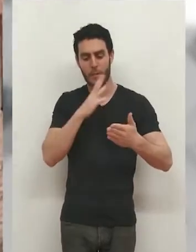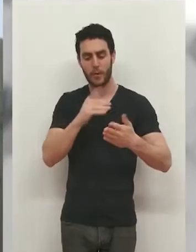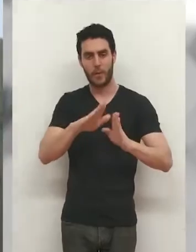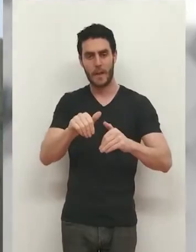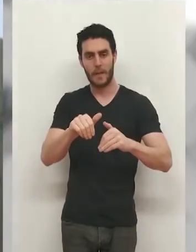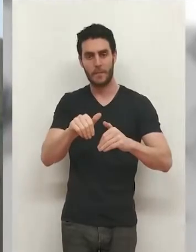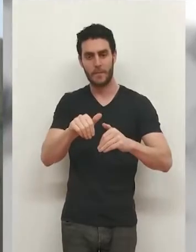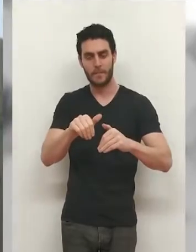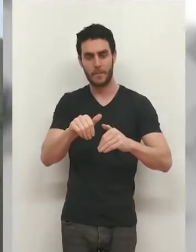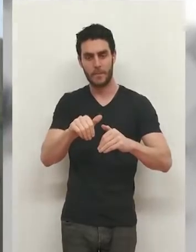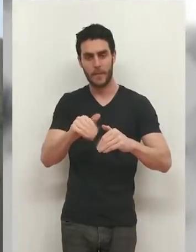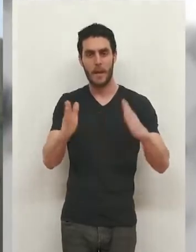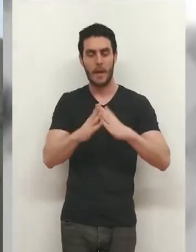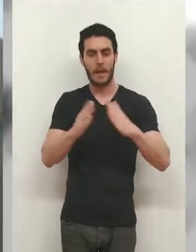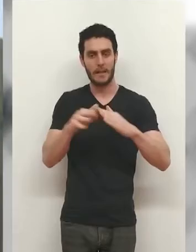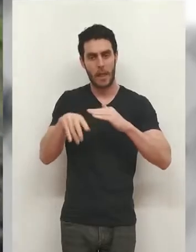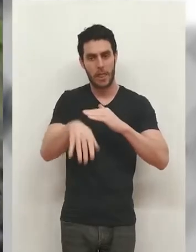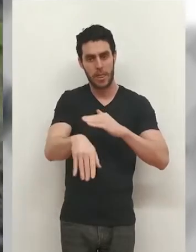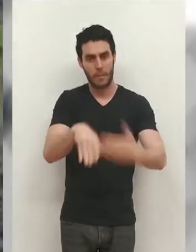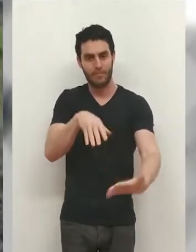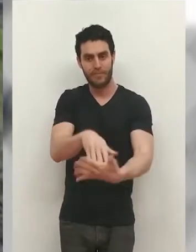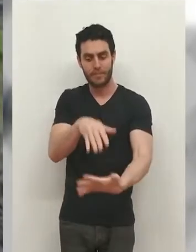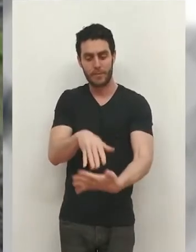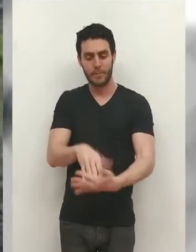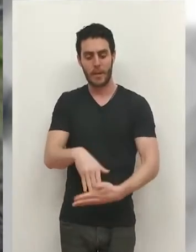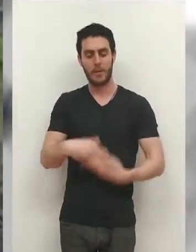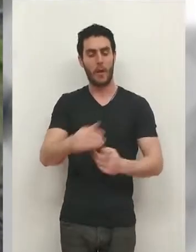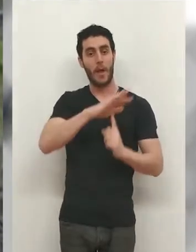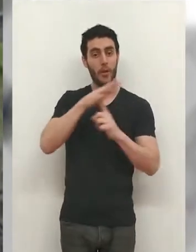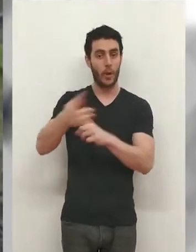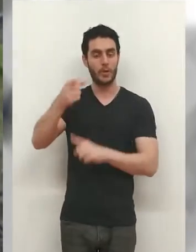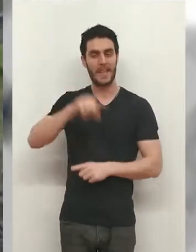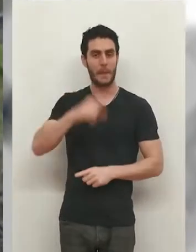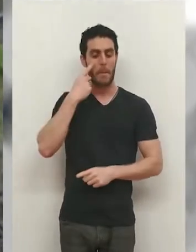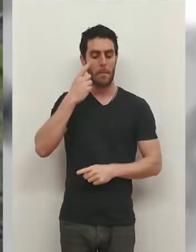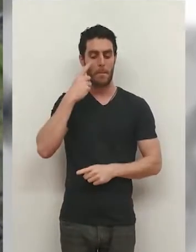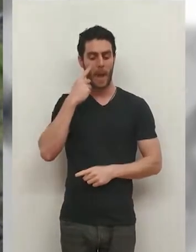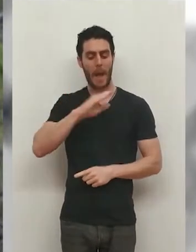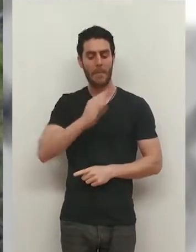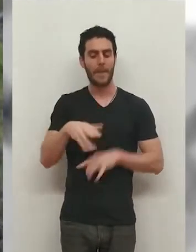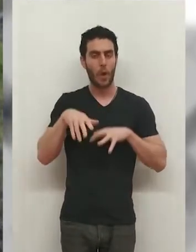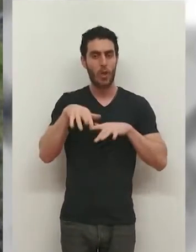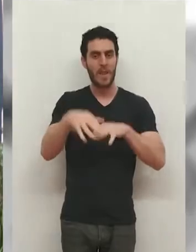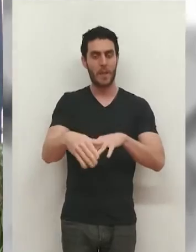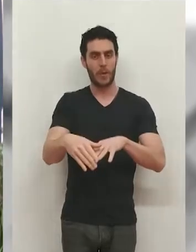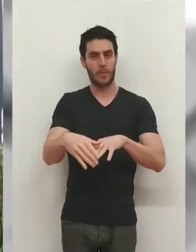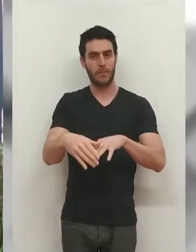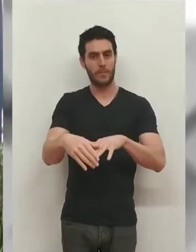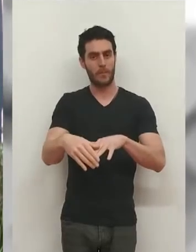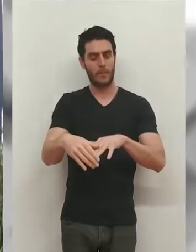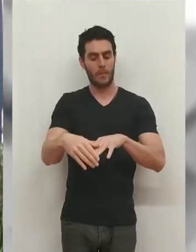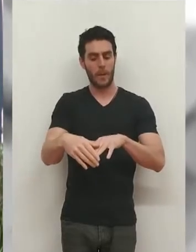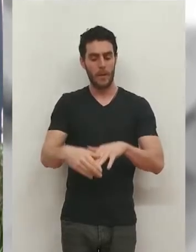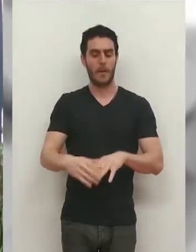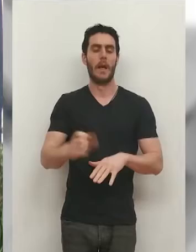chocan contra la estructura de la vivienda de abajo. Así, a vista de dron, contemplamos también los efectos del deslizamiento que todavía